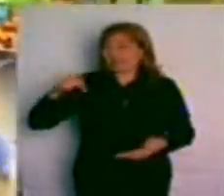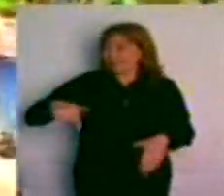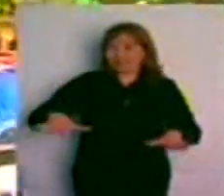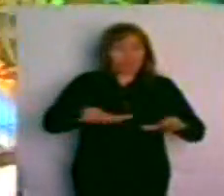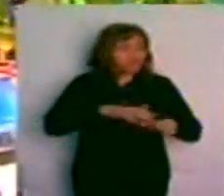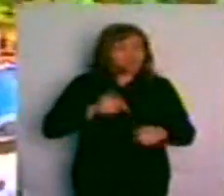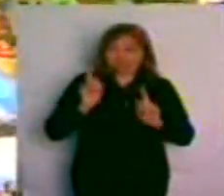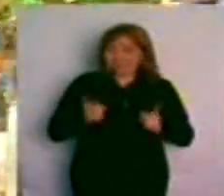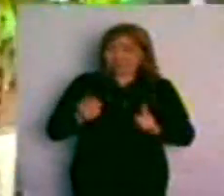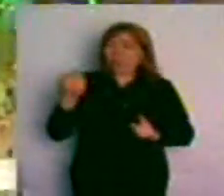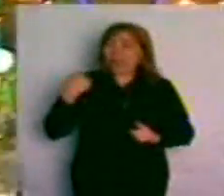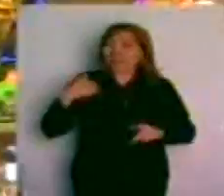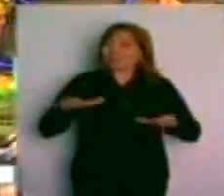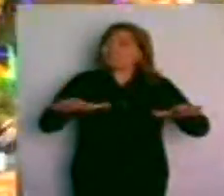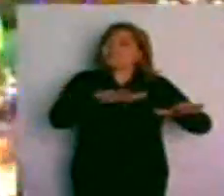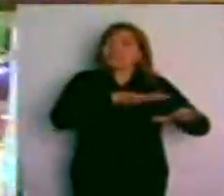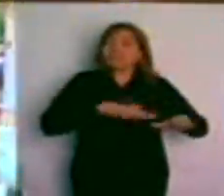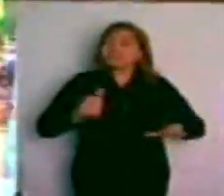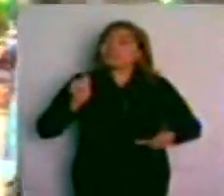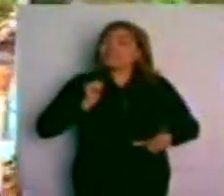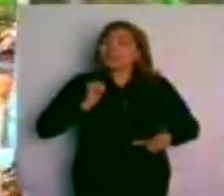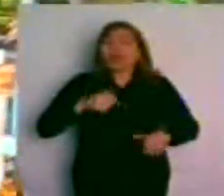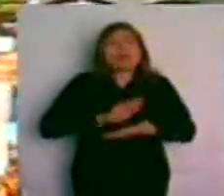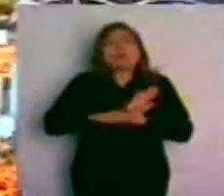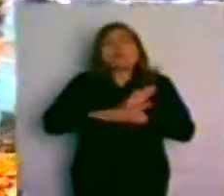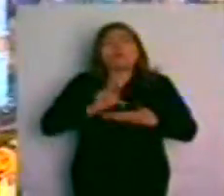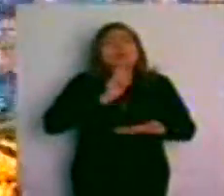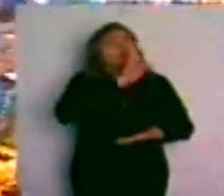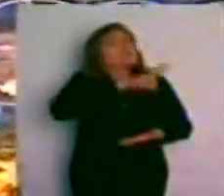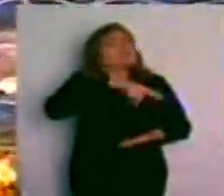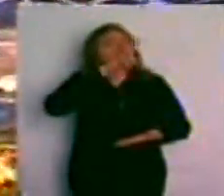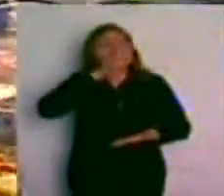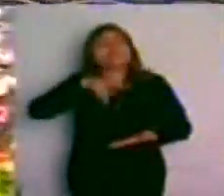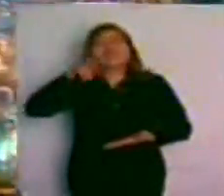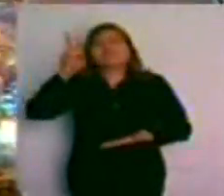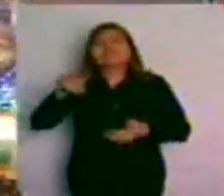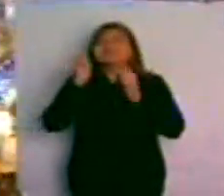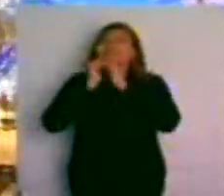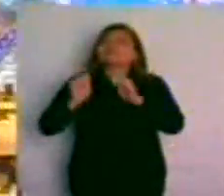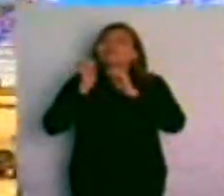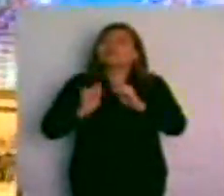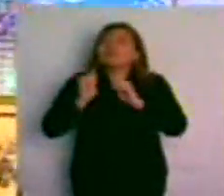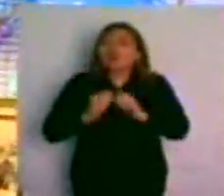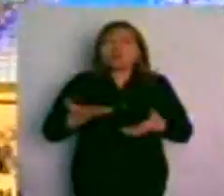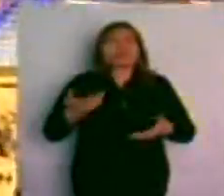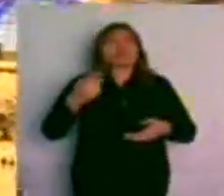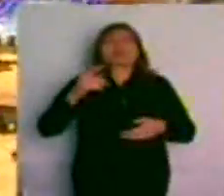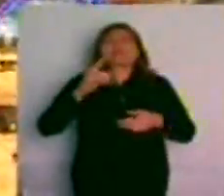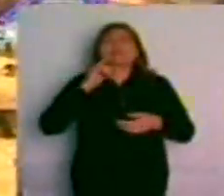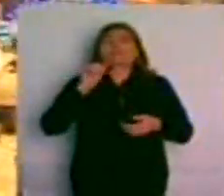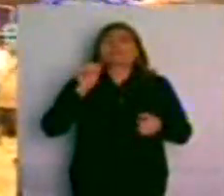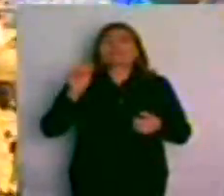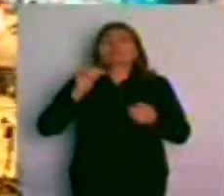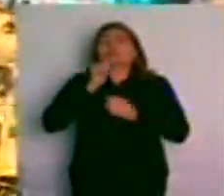y que ahora queremos hacerlo como parque temático de la historia de la industria y de la innovación y de la